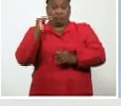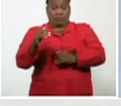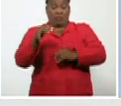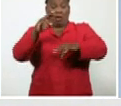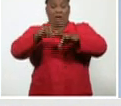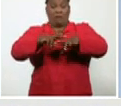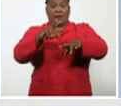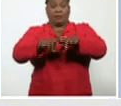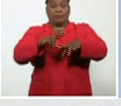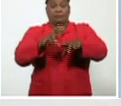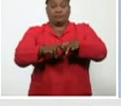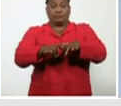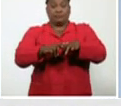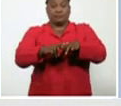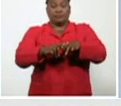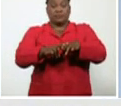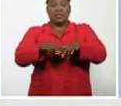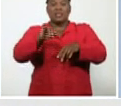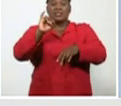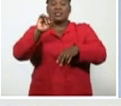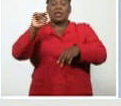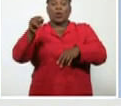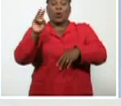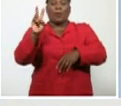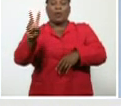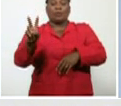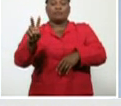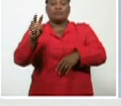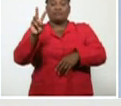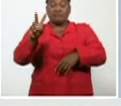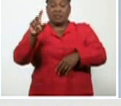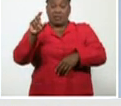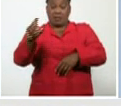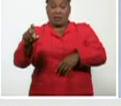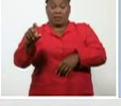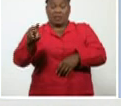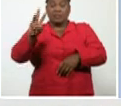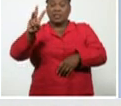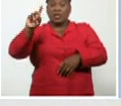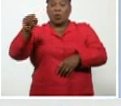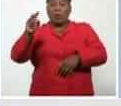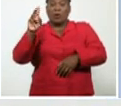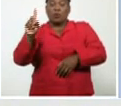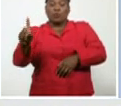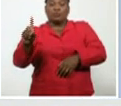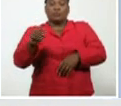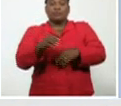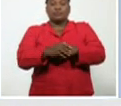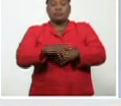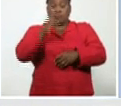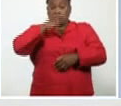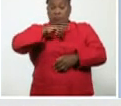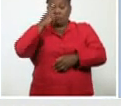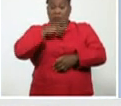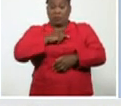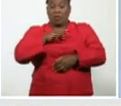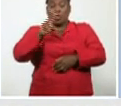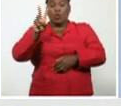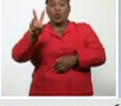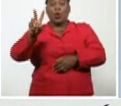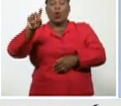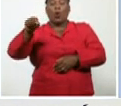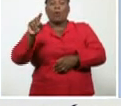con una tasa de 6,2, Villaclara, 3,1, Ciego de Ávila, 2,1,